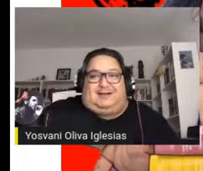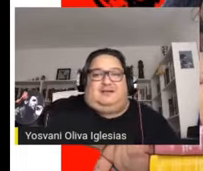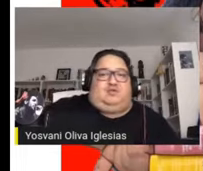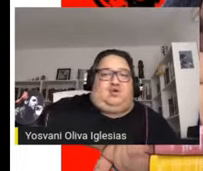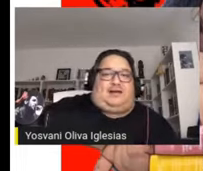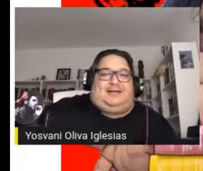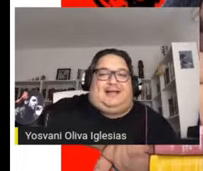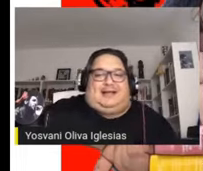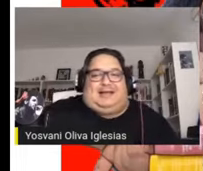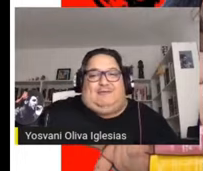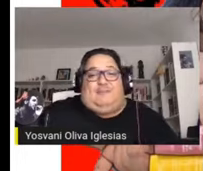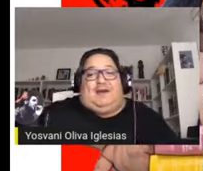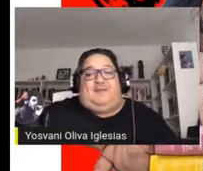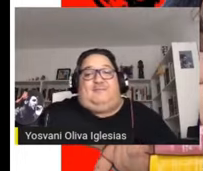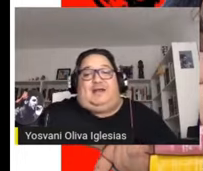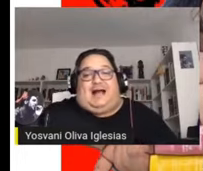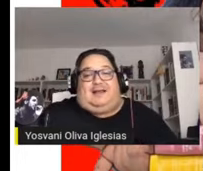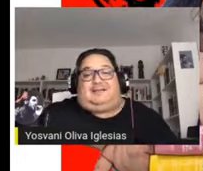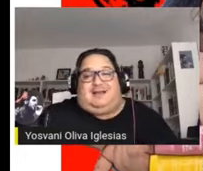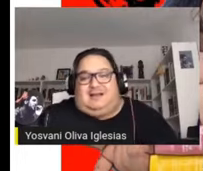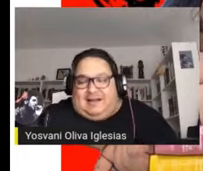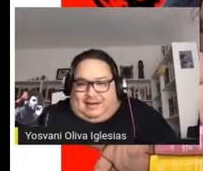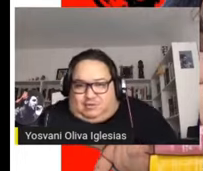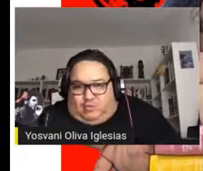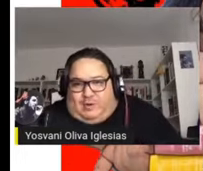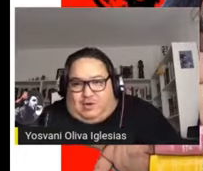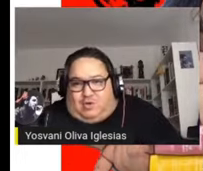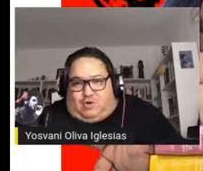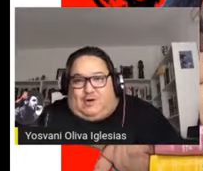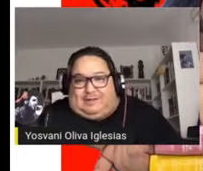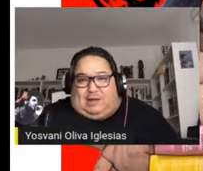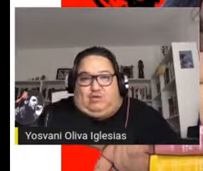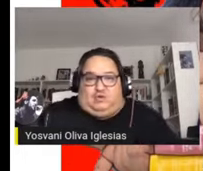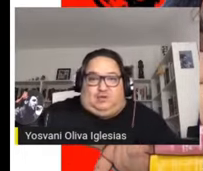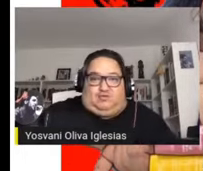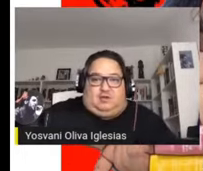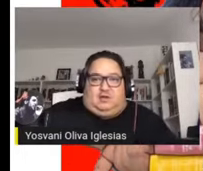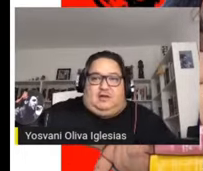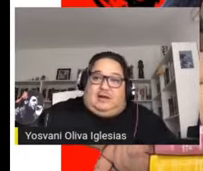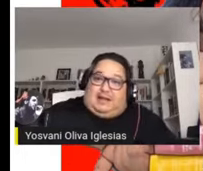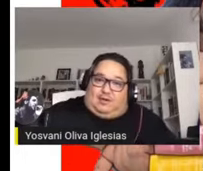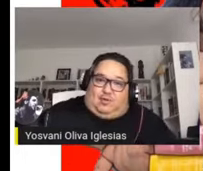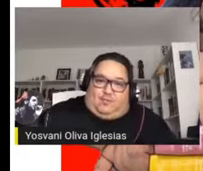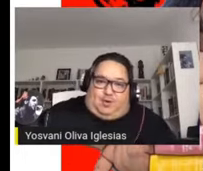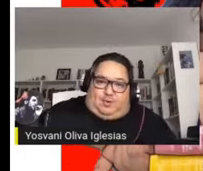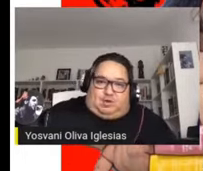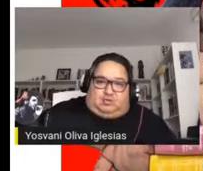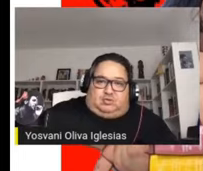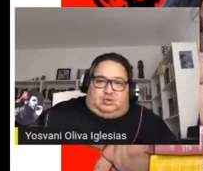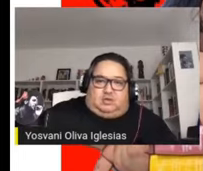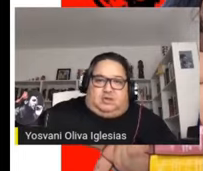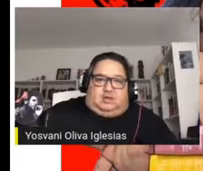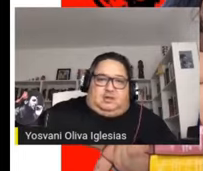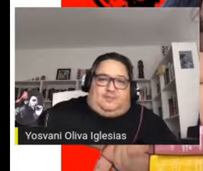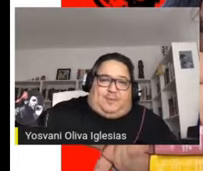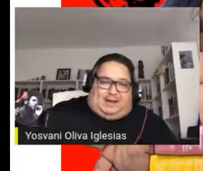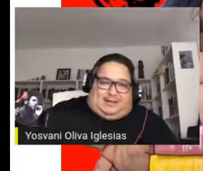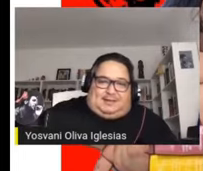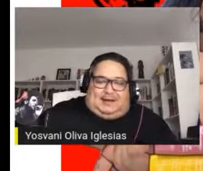entrelazar dos realidades cada vez más imbricadas. En sus vínculos con Estados Unidos, la de los propios